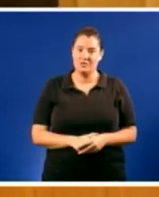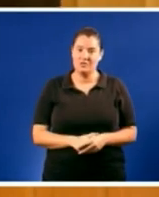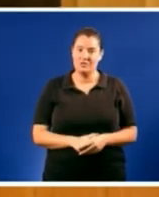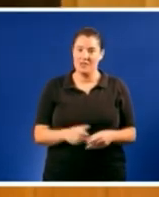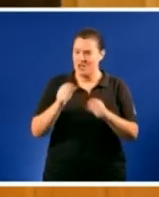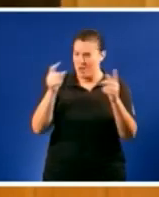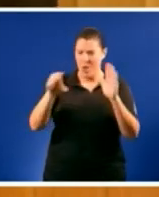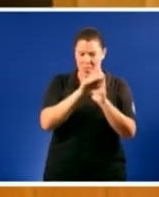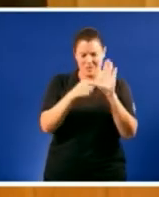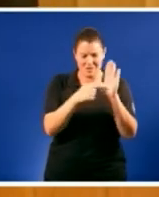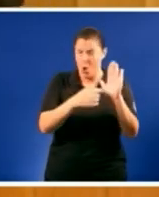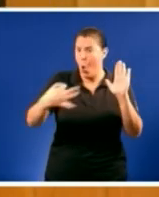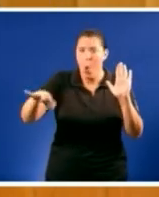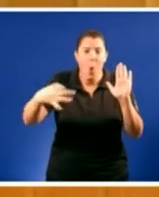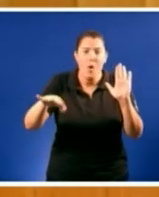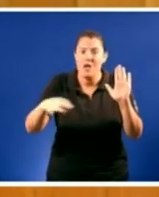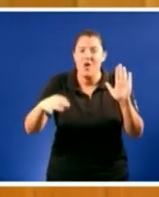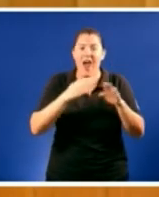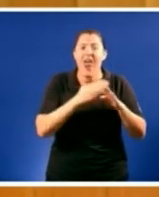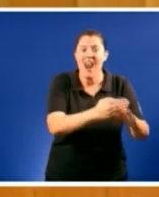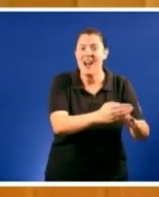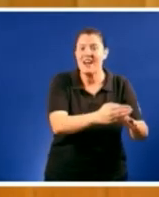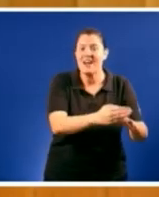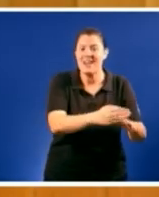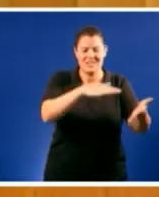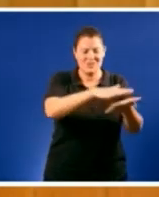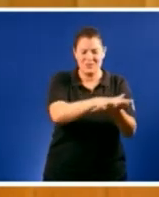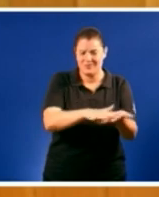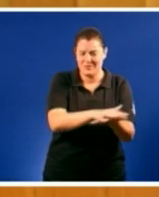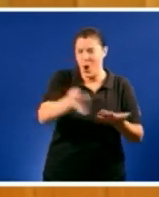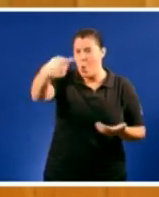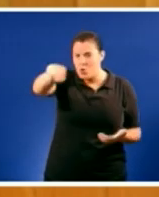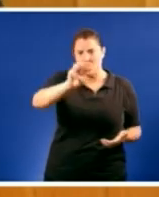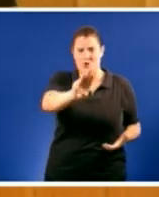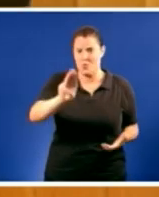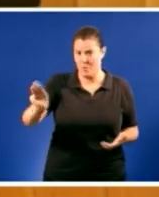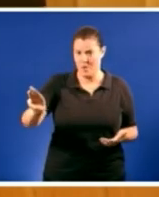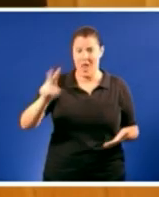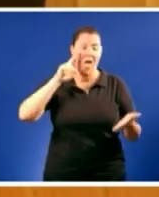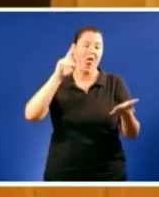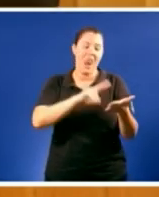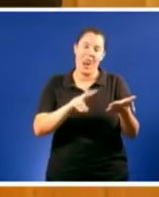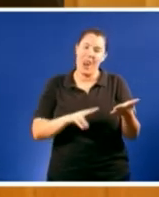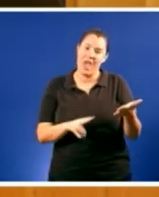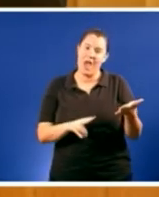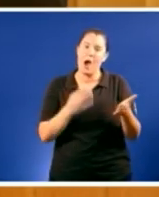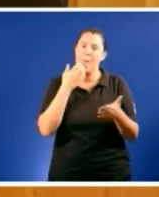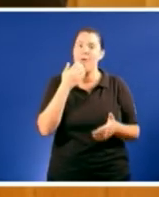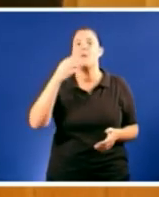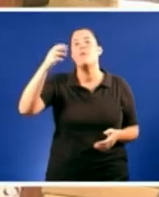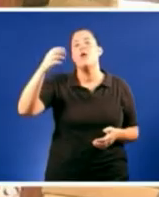que queda da Constitución mire o resto cargaron a vostedes lea a Pérez Rollo